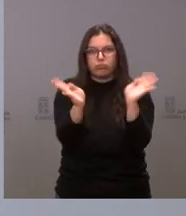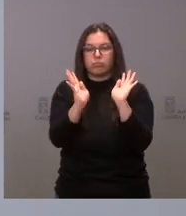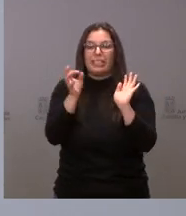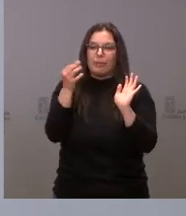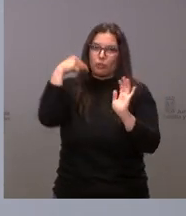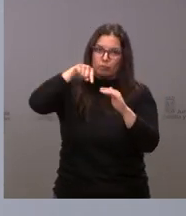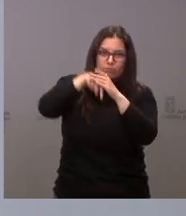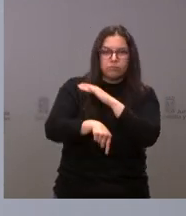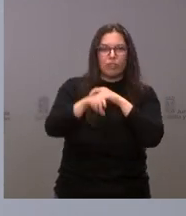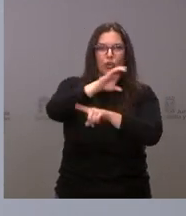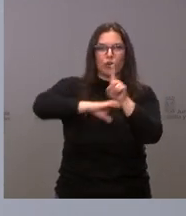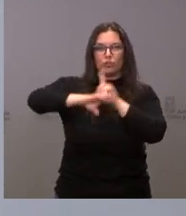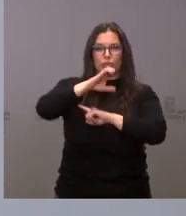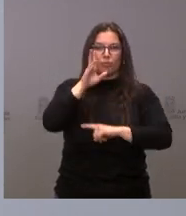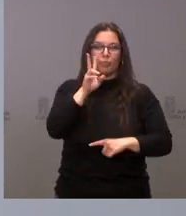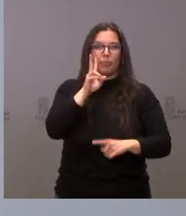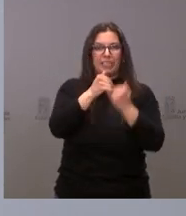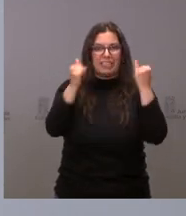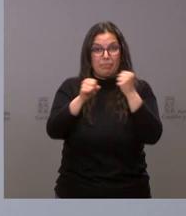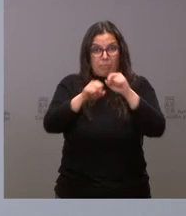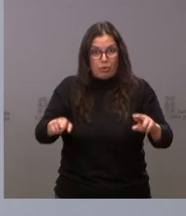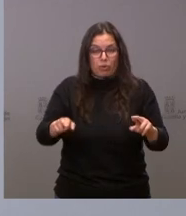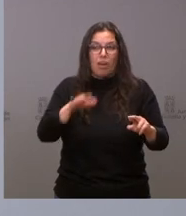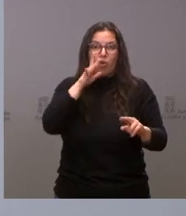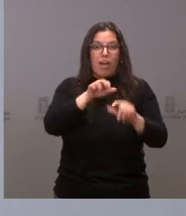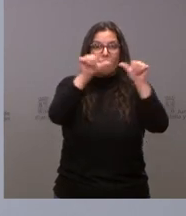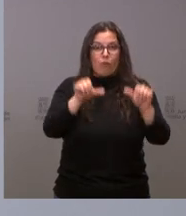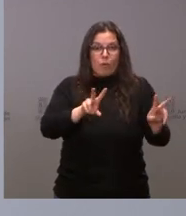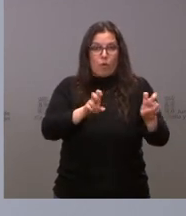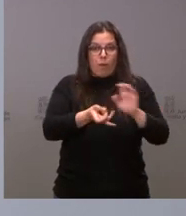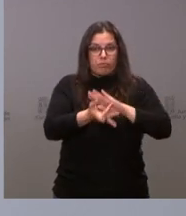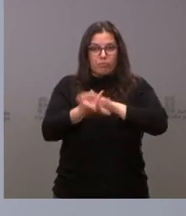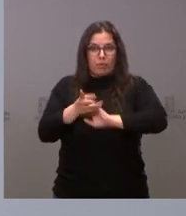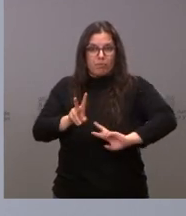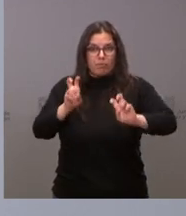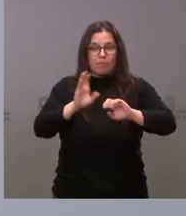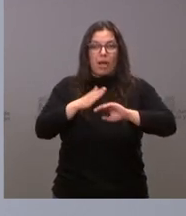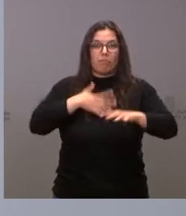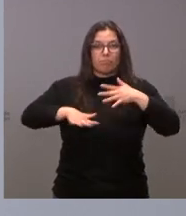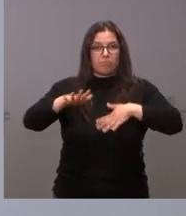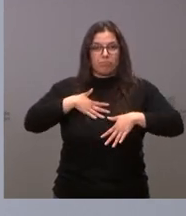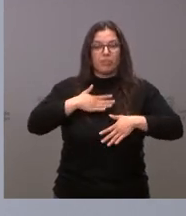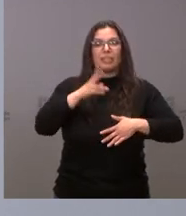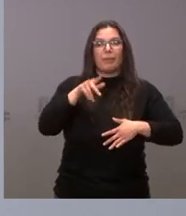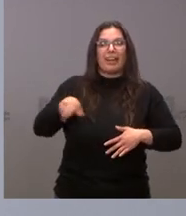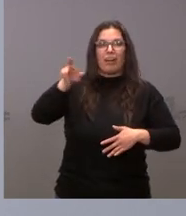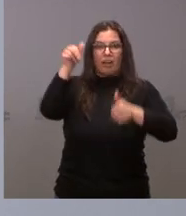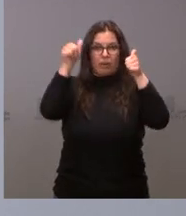contexto y ante este agravamiento de la crisis en estas nuevas fórmulas tanto de cualificación como de recualificación